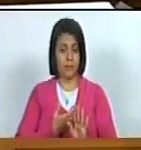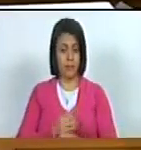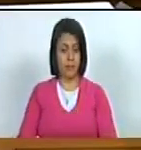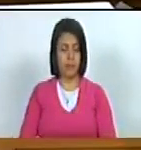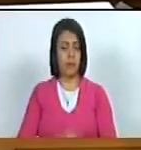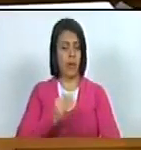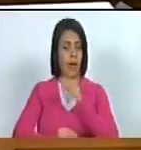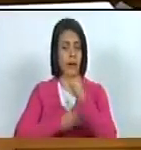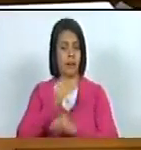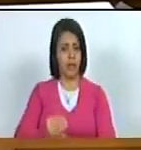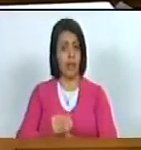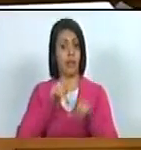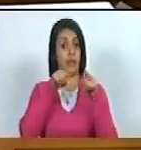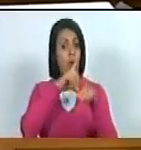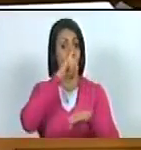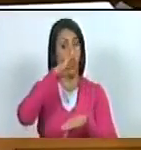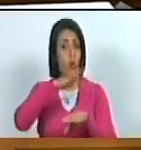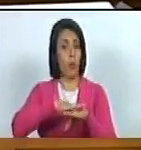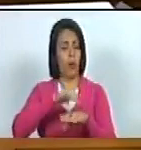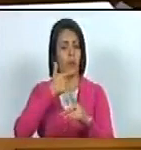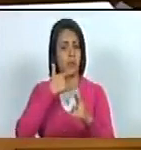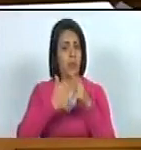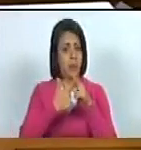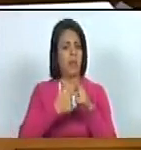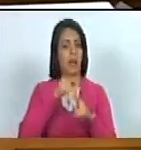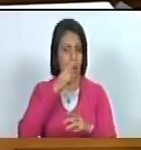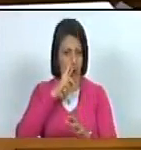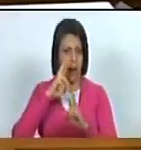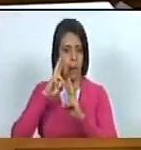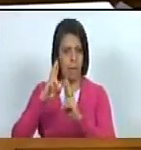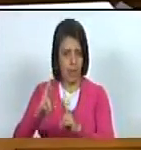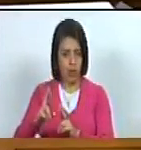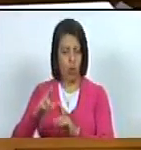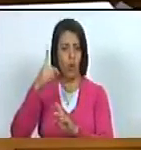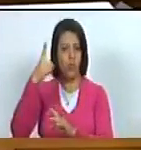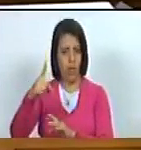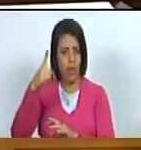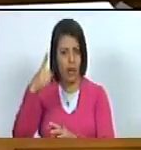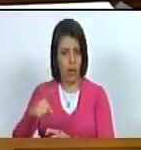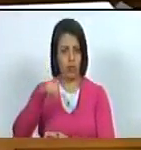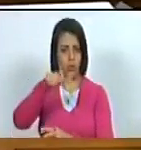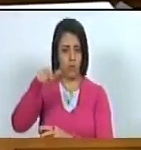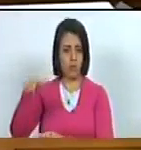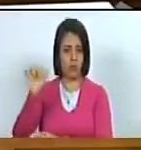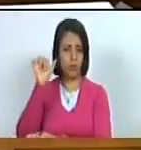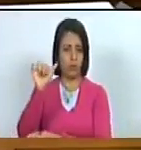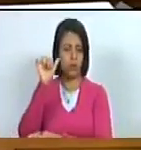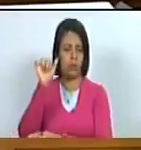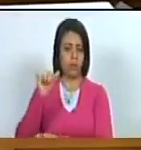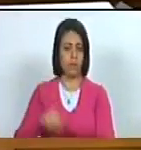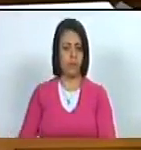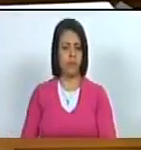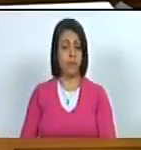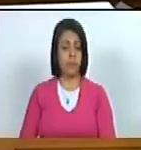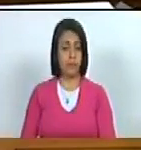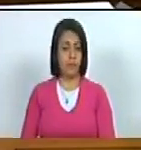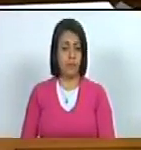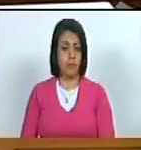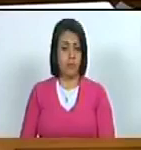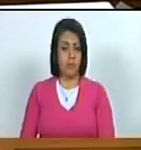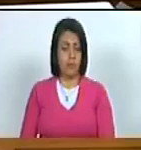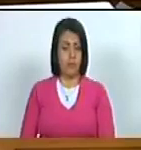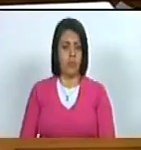a ser corresponsal en la defensa y en la garantía de los derechos de las personas con trastorno del espectro autista y él no solamente